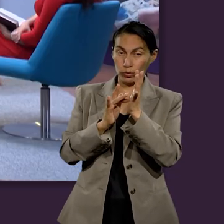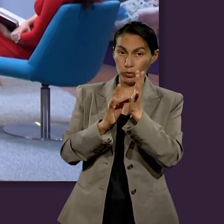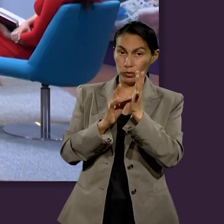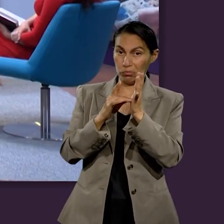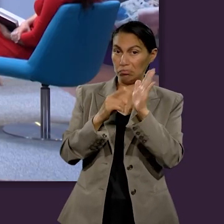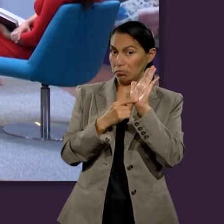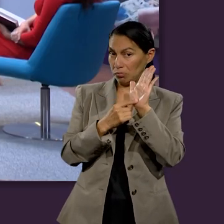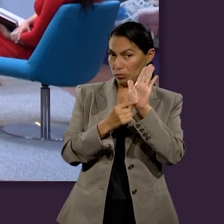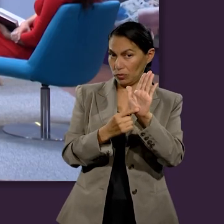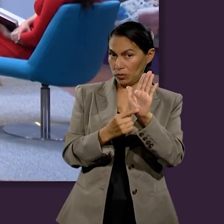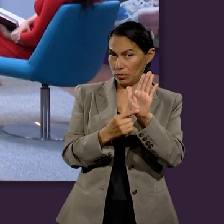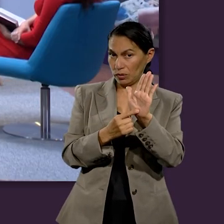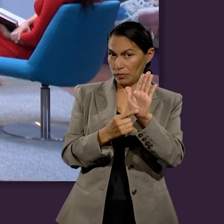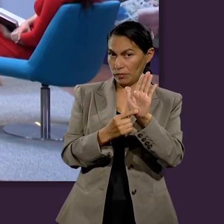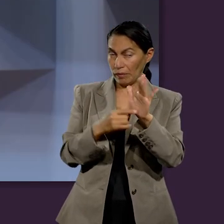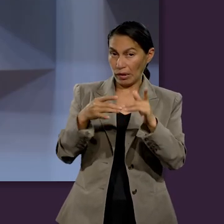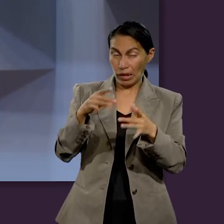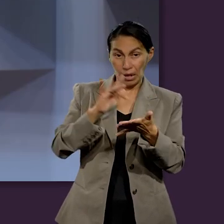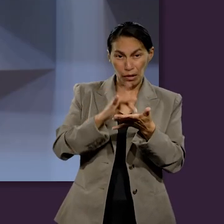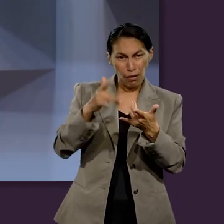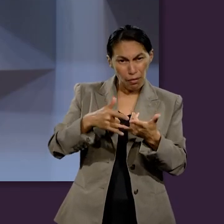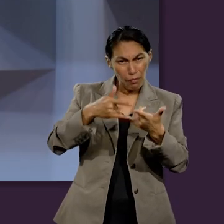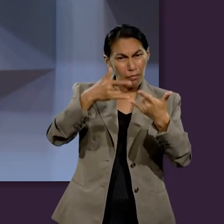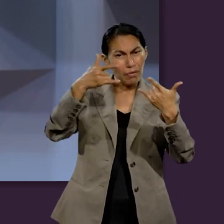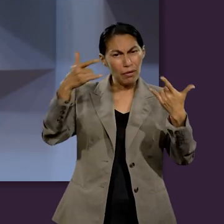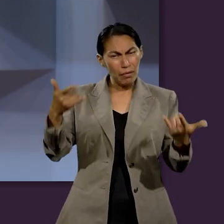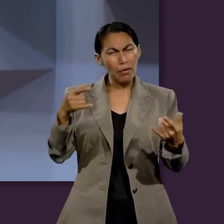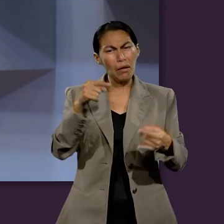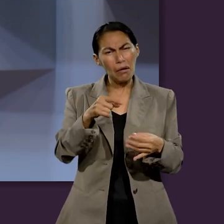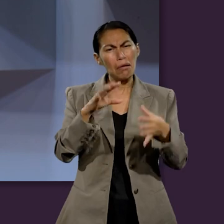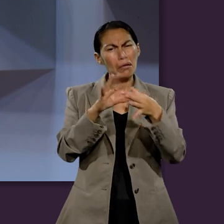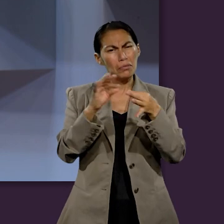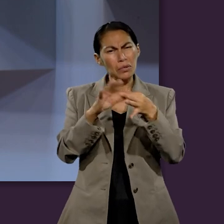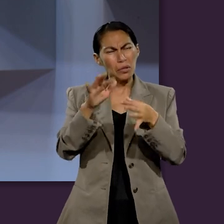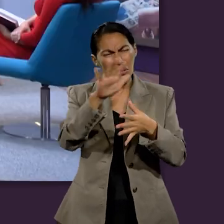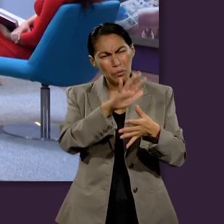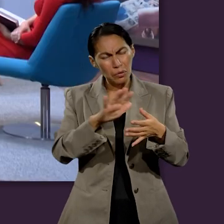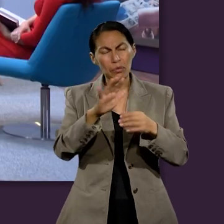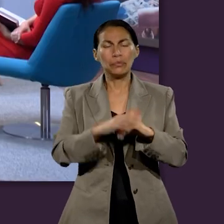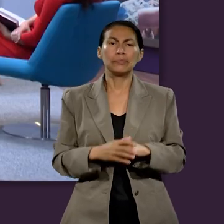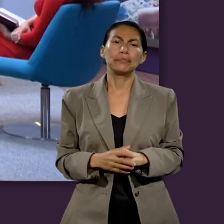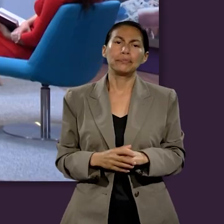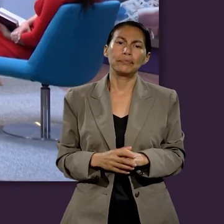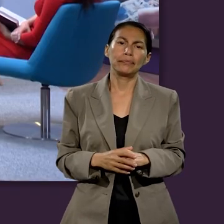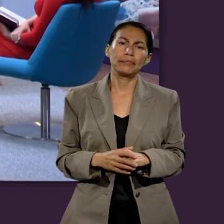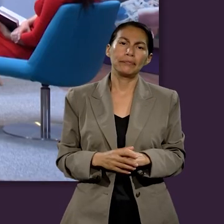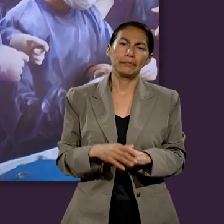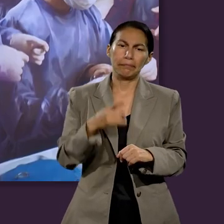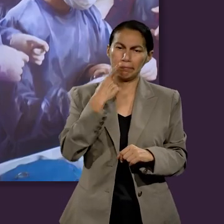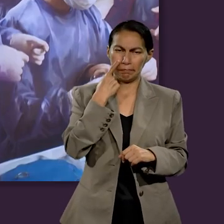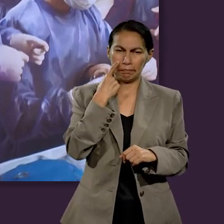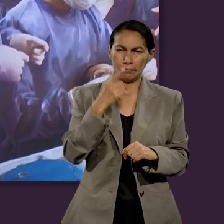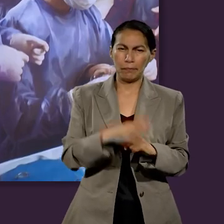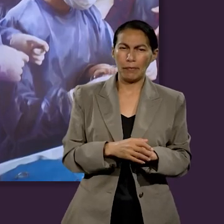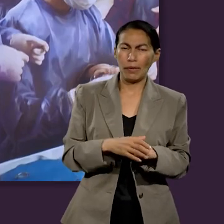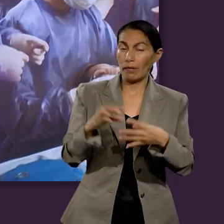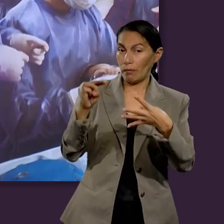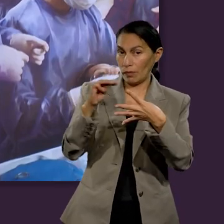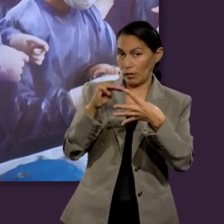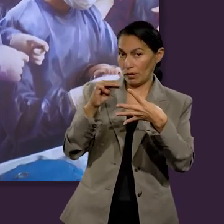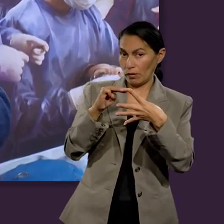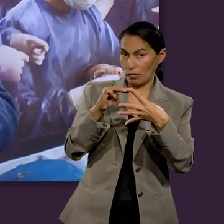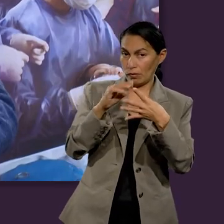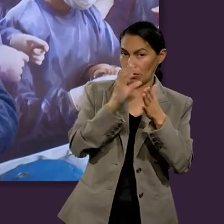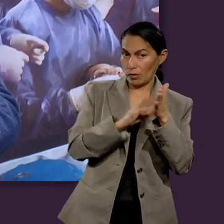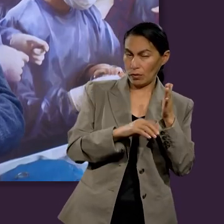se hace eco de estos pasajes y a través de una parábola explica cómo es todo este proceso.